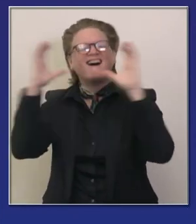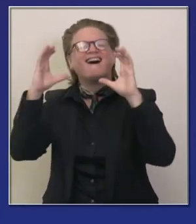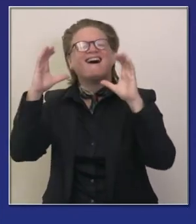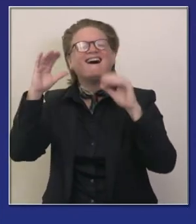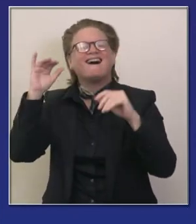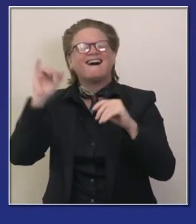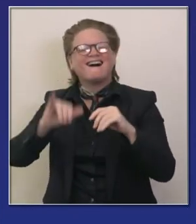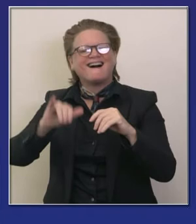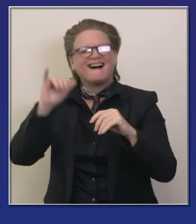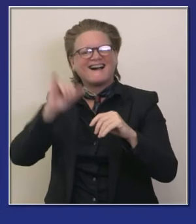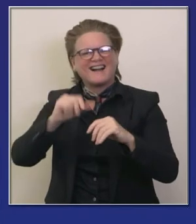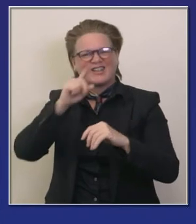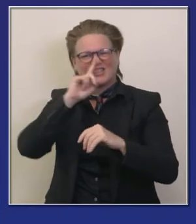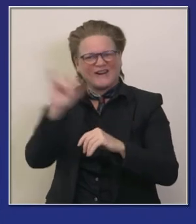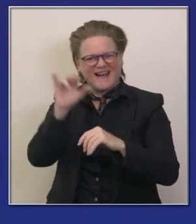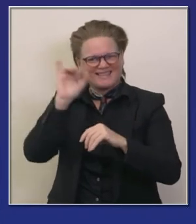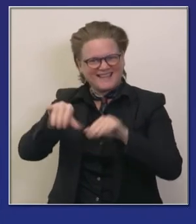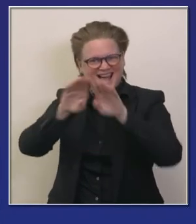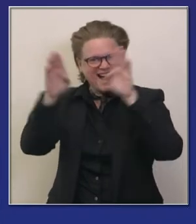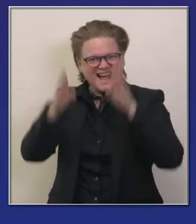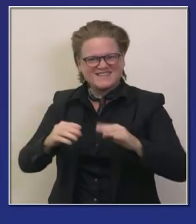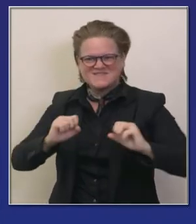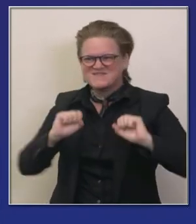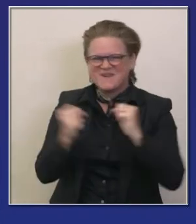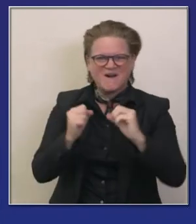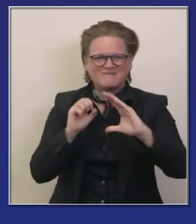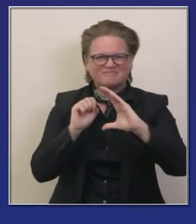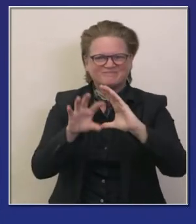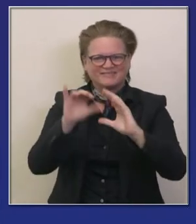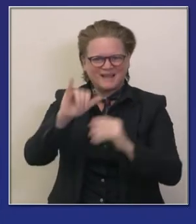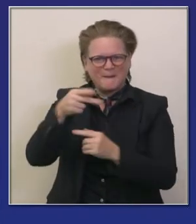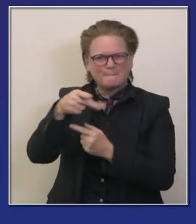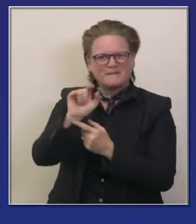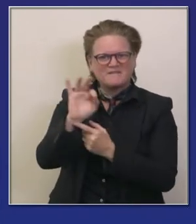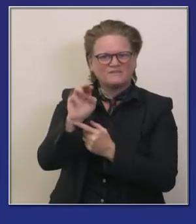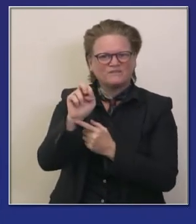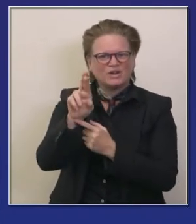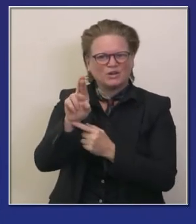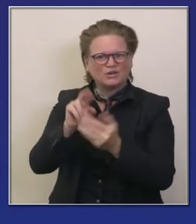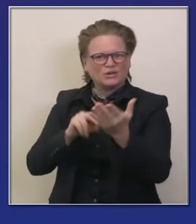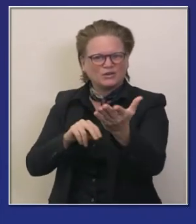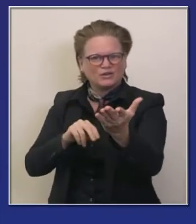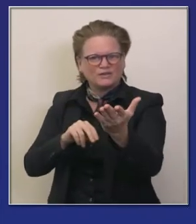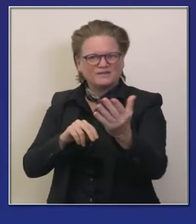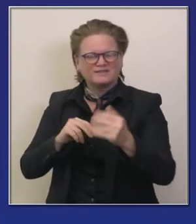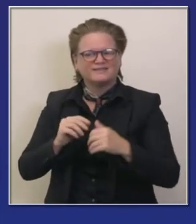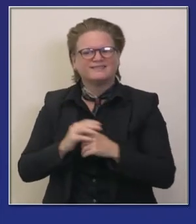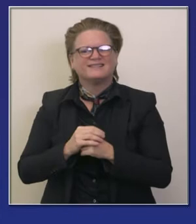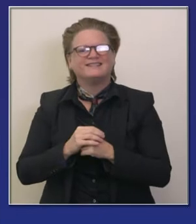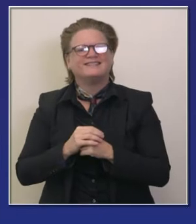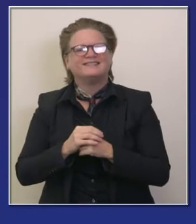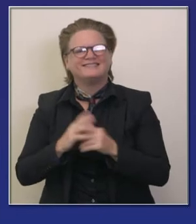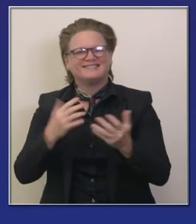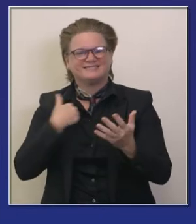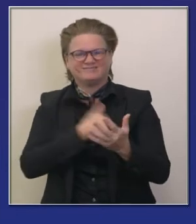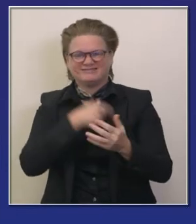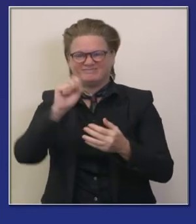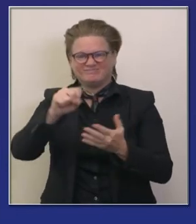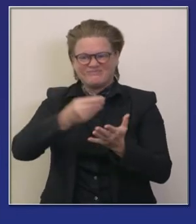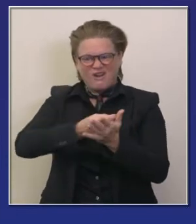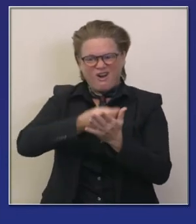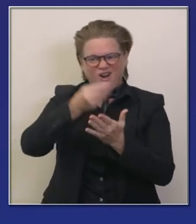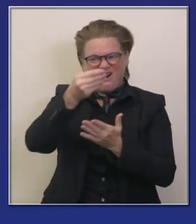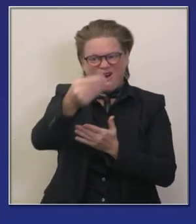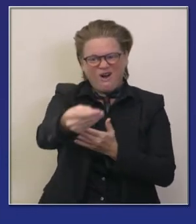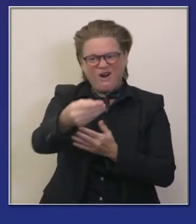almacenaje frío en el pasado vimos algunos de los sistemas de envío esto